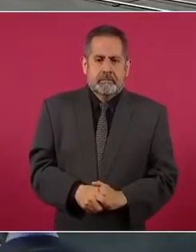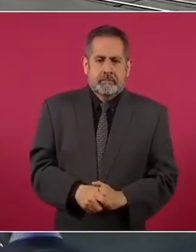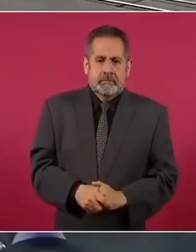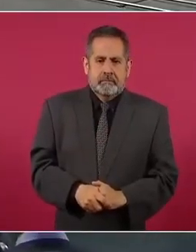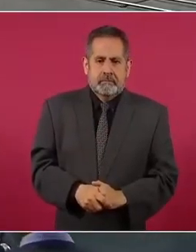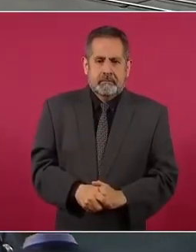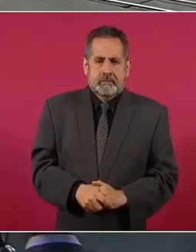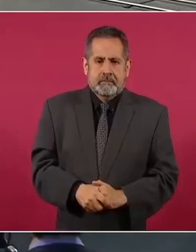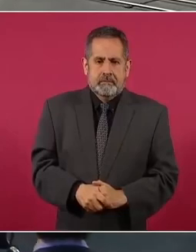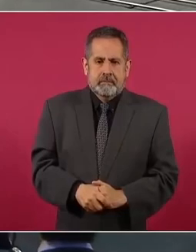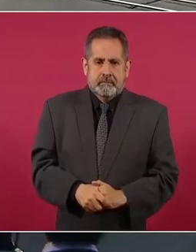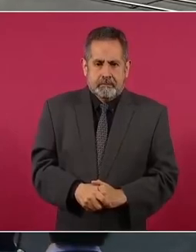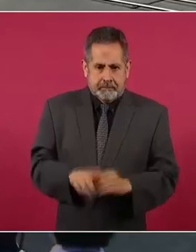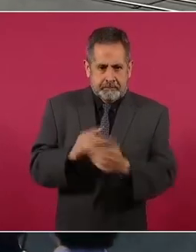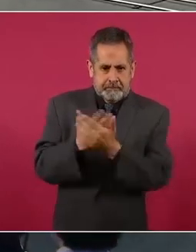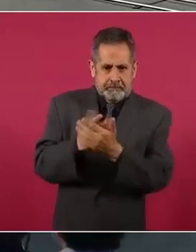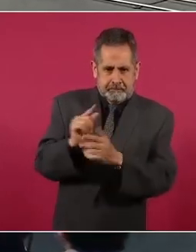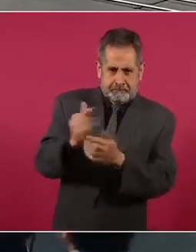te aguantas,